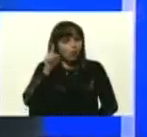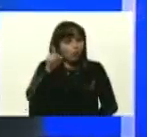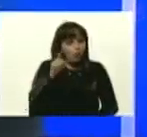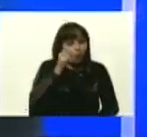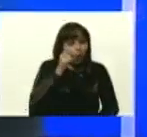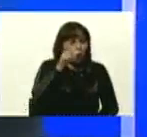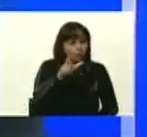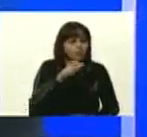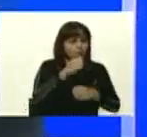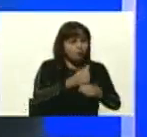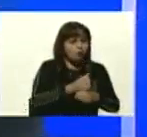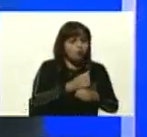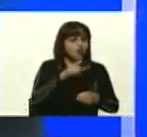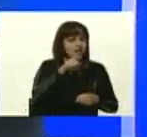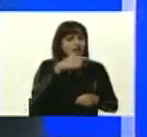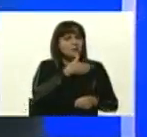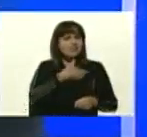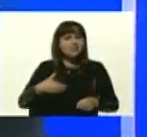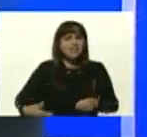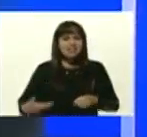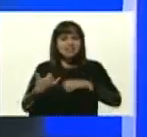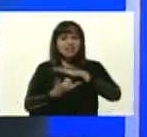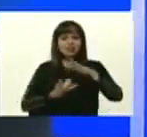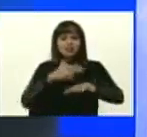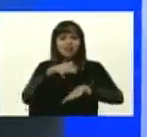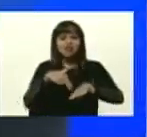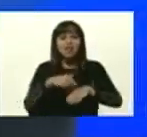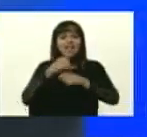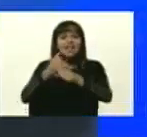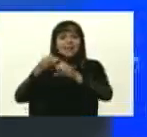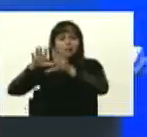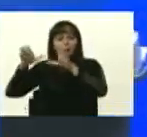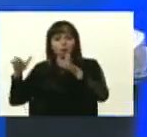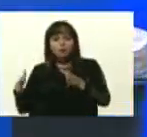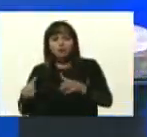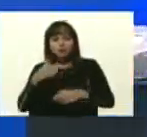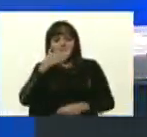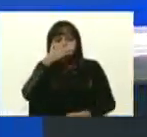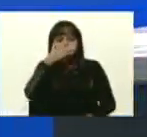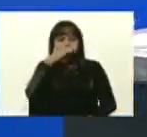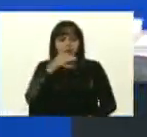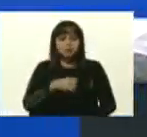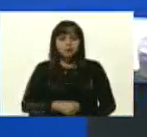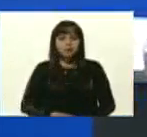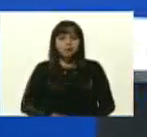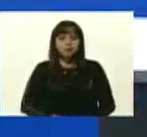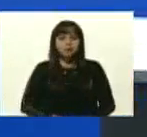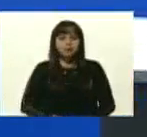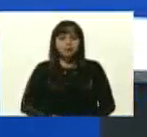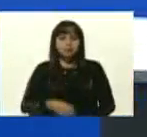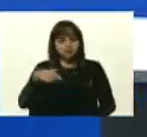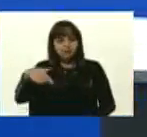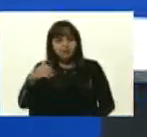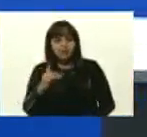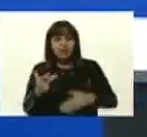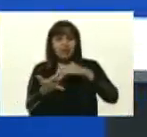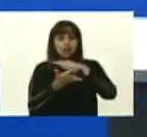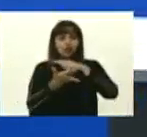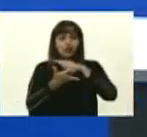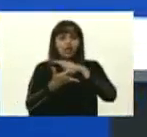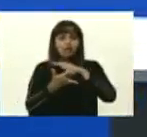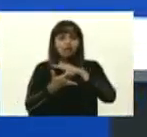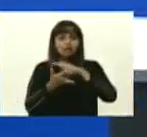El Potro es presidente del Instituto Nacional de Hipódromos. Y aquí tenemos alta tecnología para las